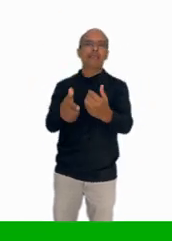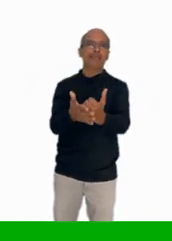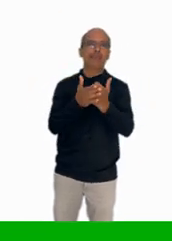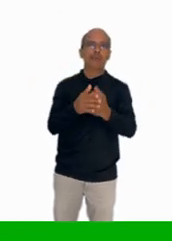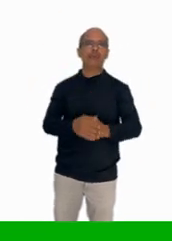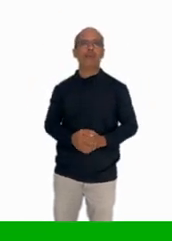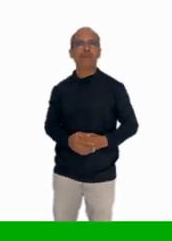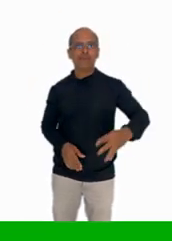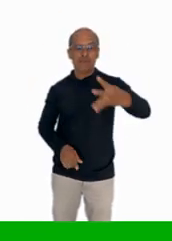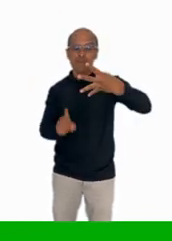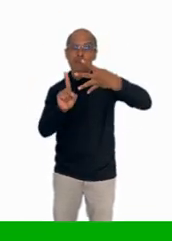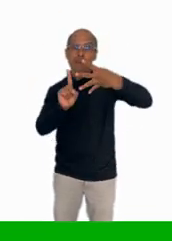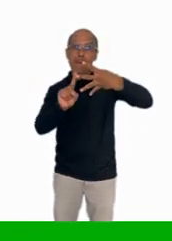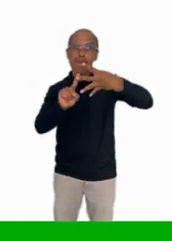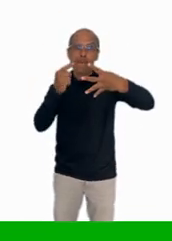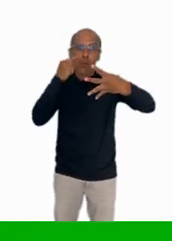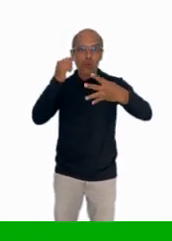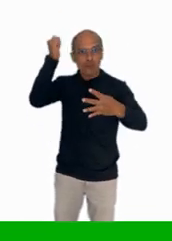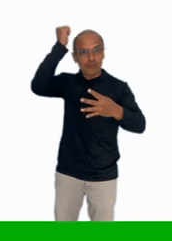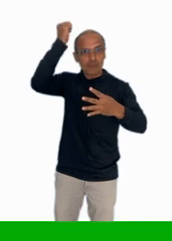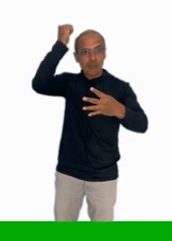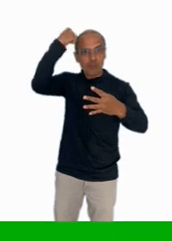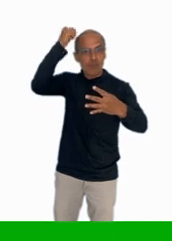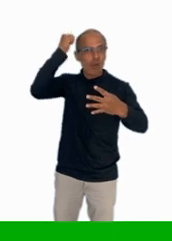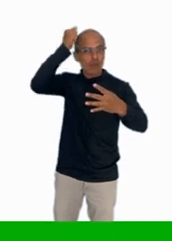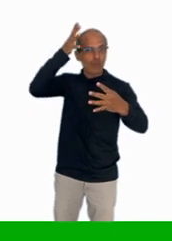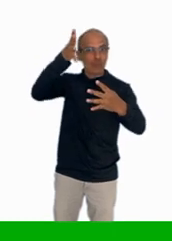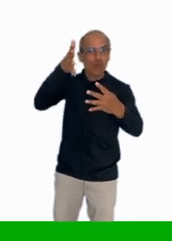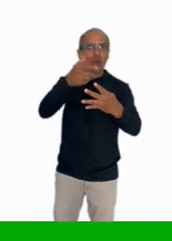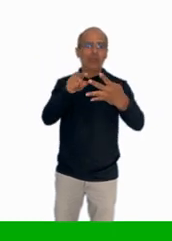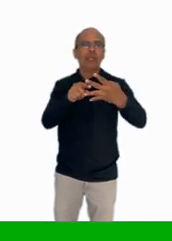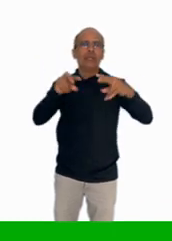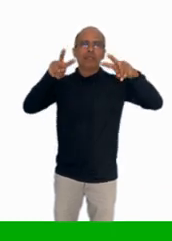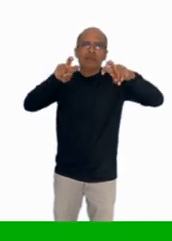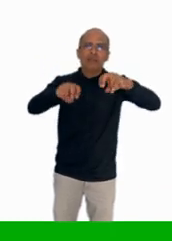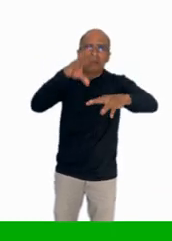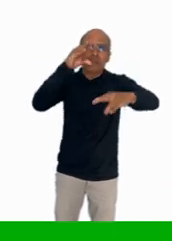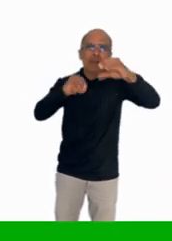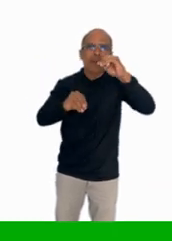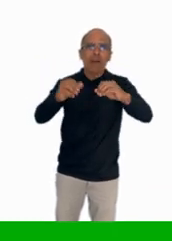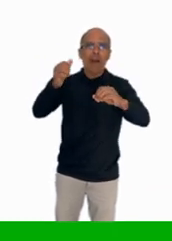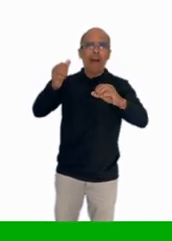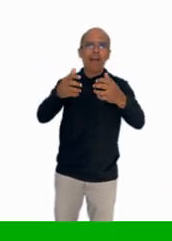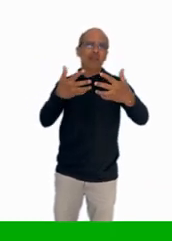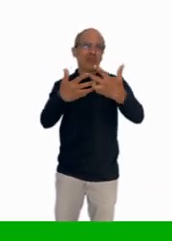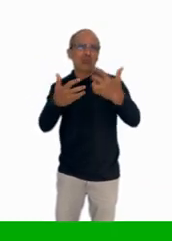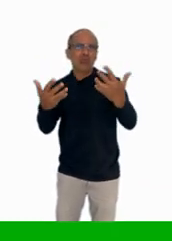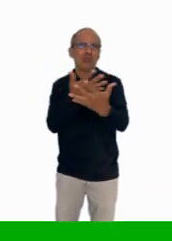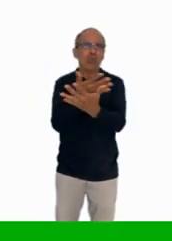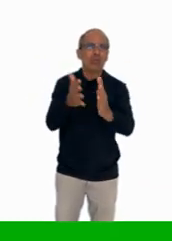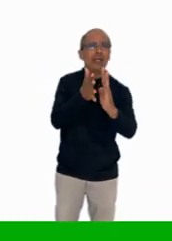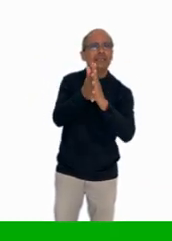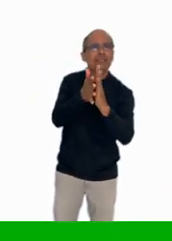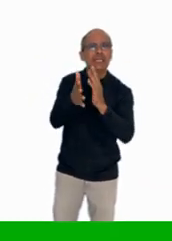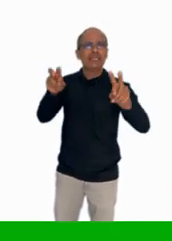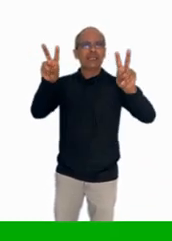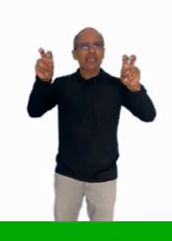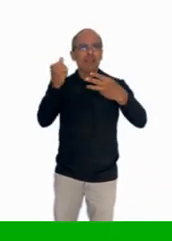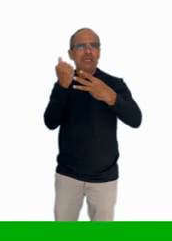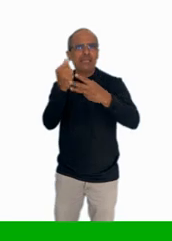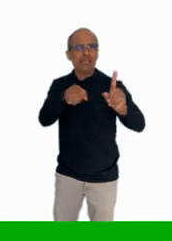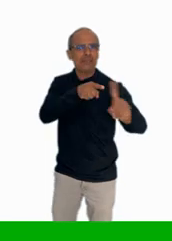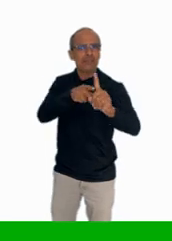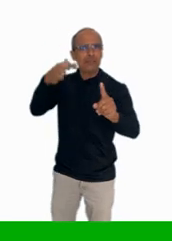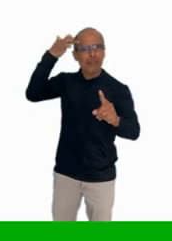el SENA. En medios didácticos, encontrarás materiales que dan apoyo a los procesos de enseñanza y aprendizaje de los diferentes